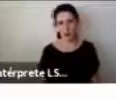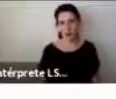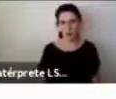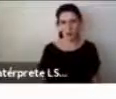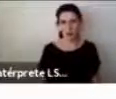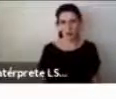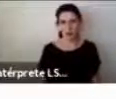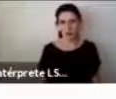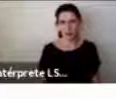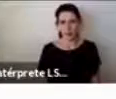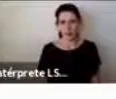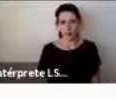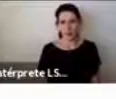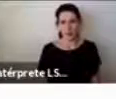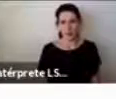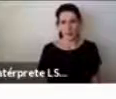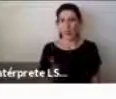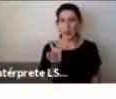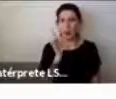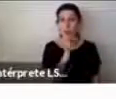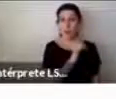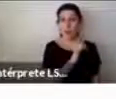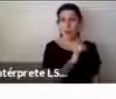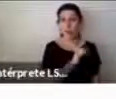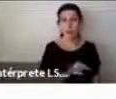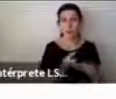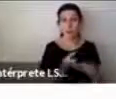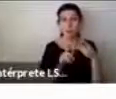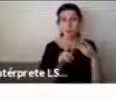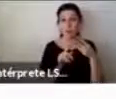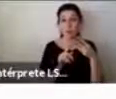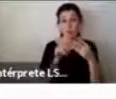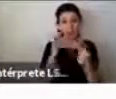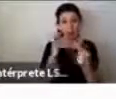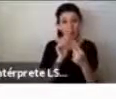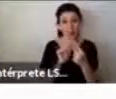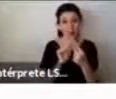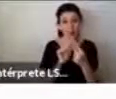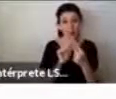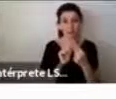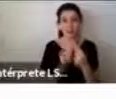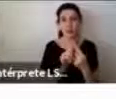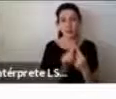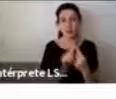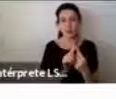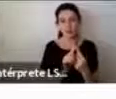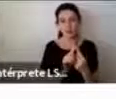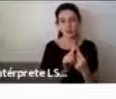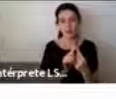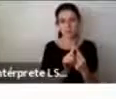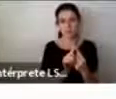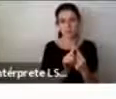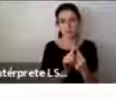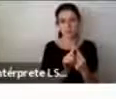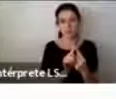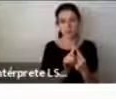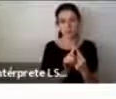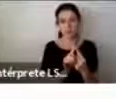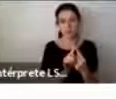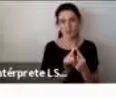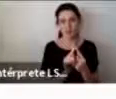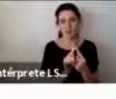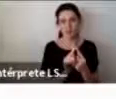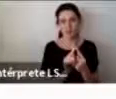y finalmente el último objetivo fue poder abrir lo que